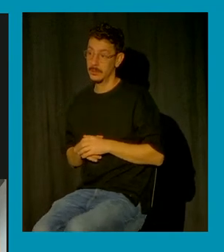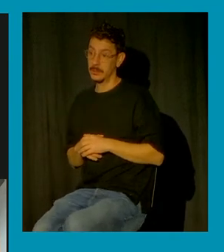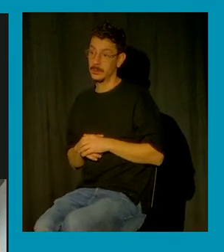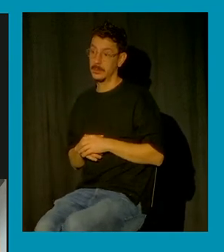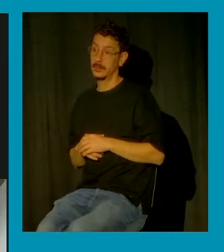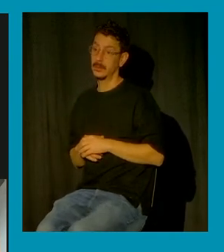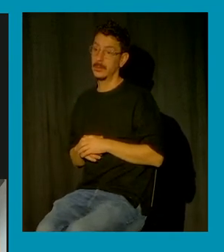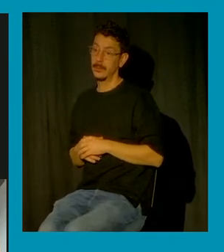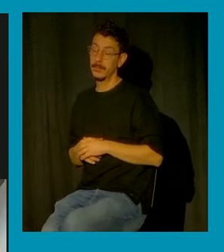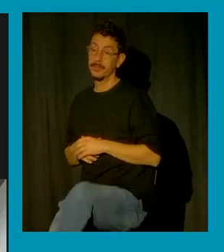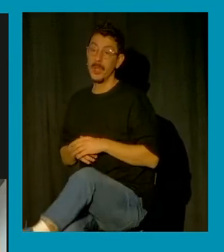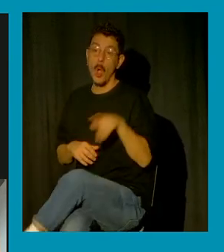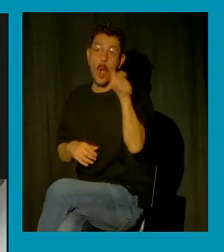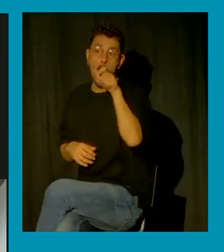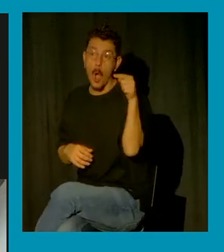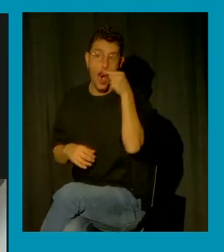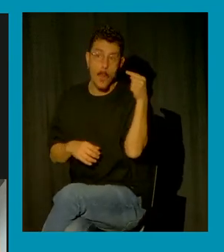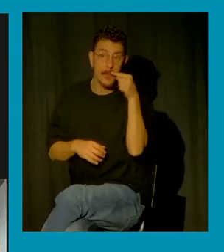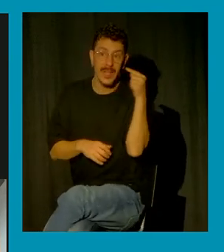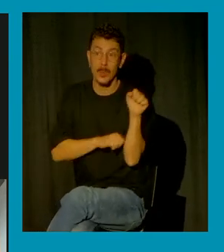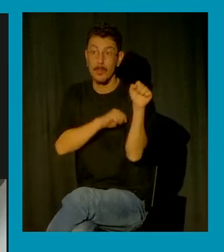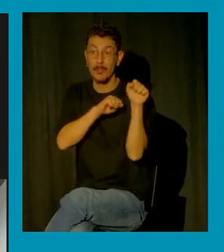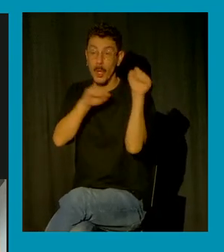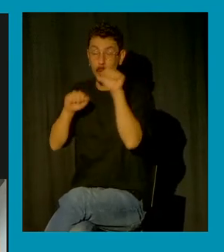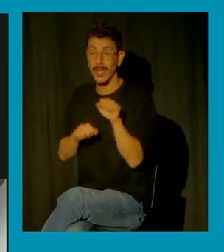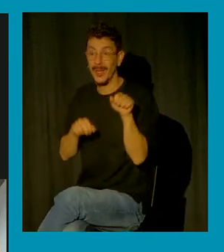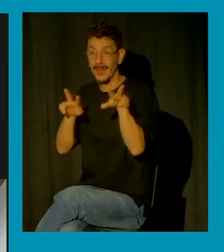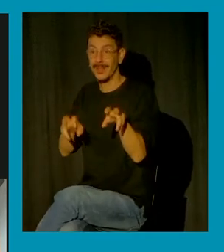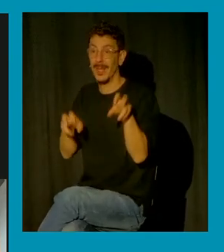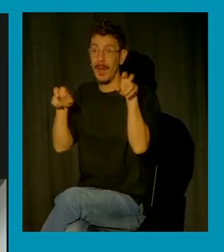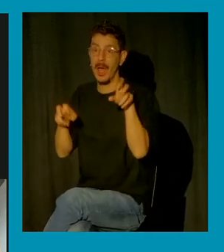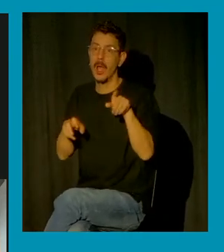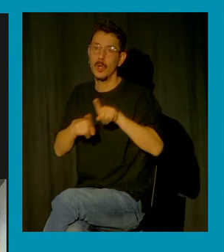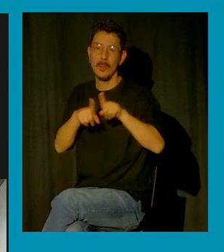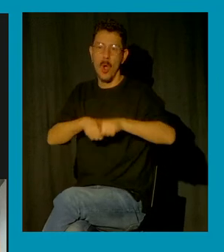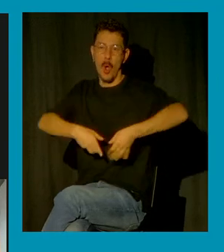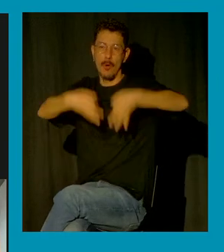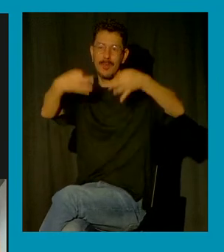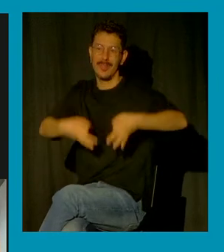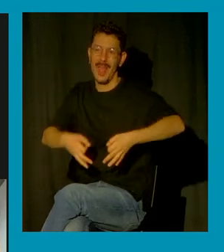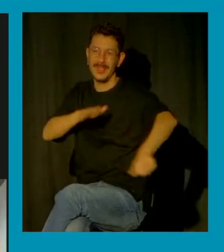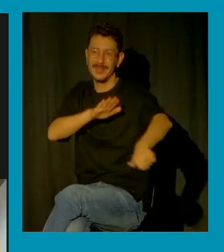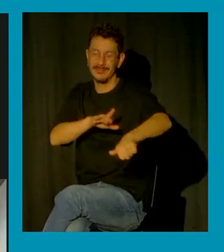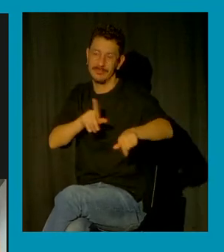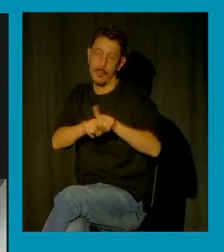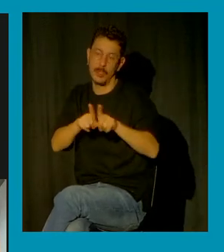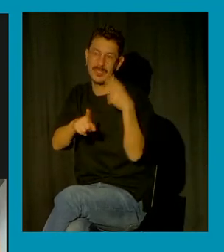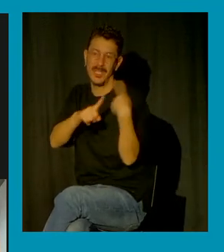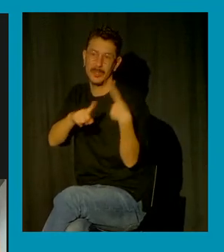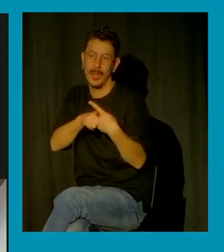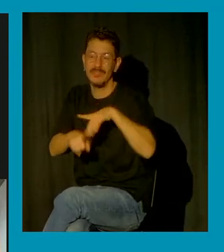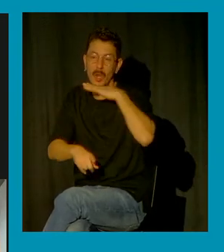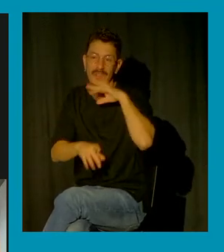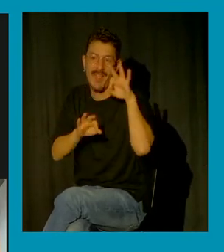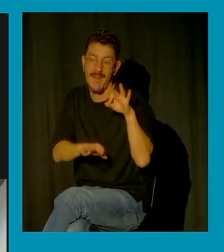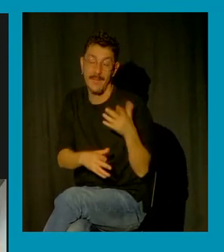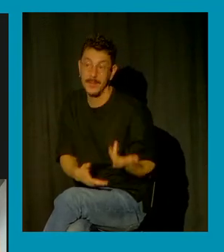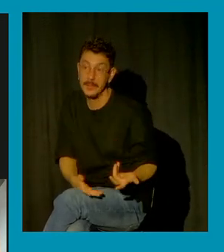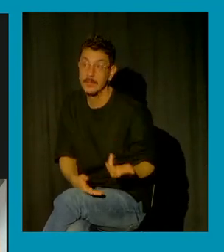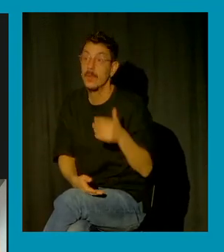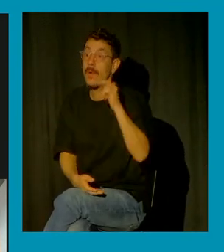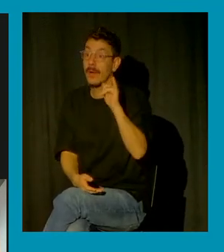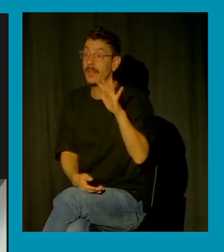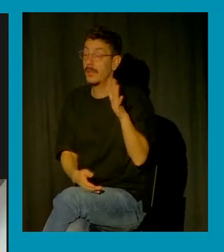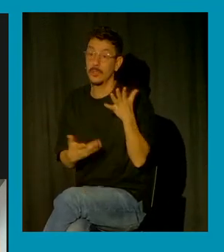cuosexual y están protegiendo los privilegios que detentan sobre nuestras vidas y sobre nuestros cuerpos por lo tanto tenemos que